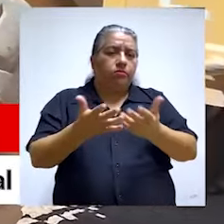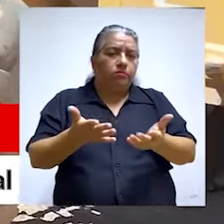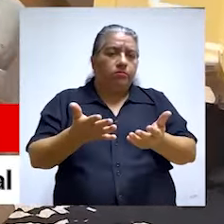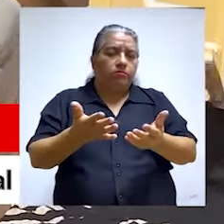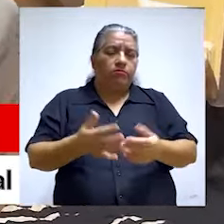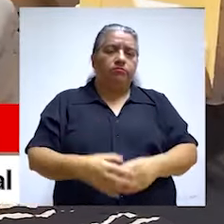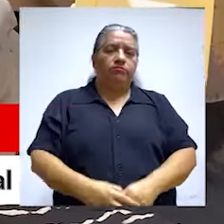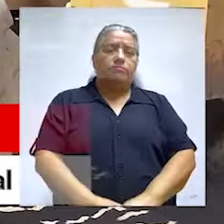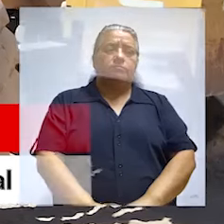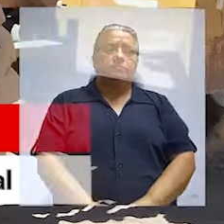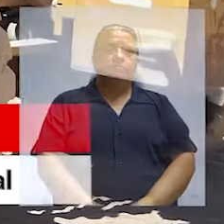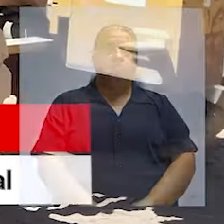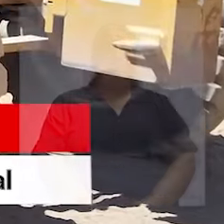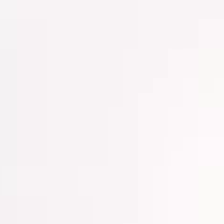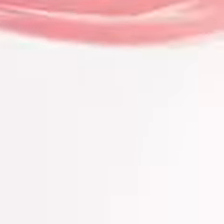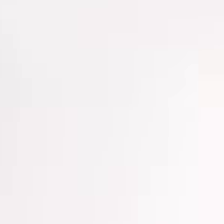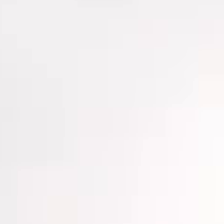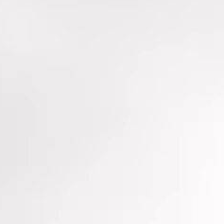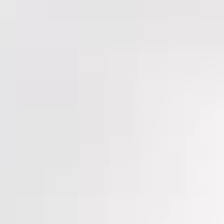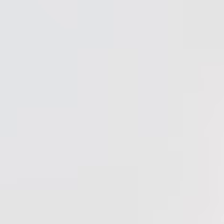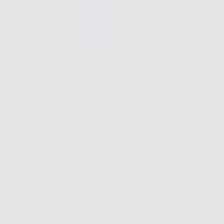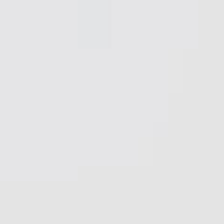durabilidad y vida útil de la obra.